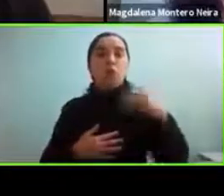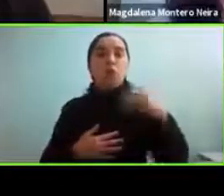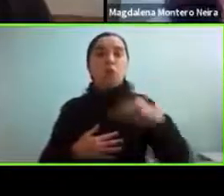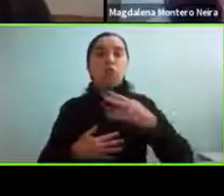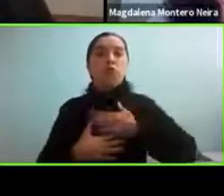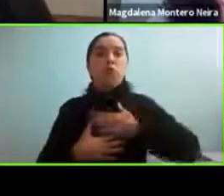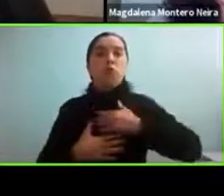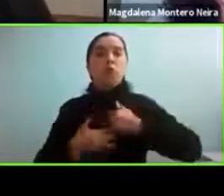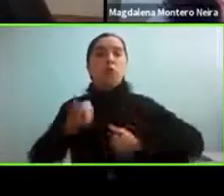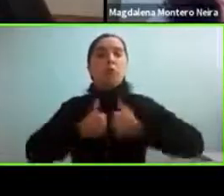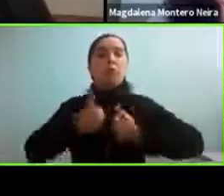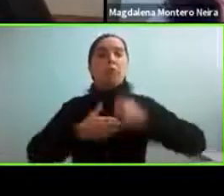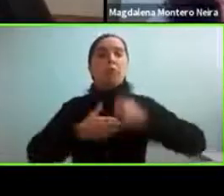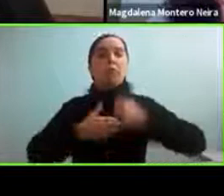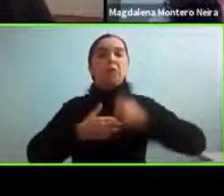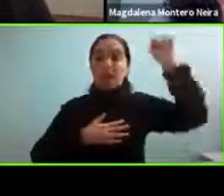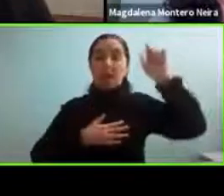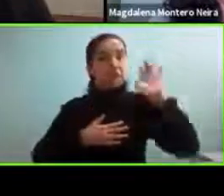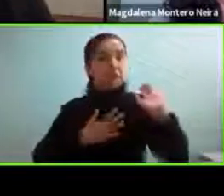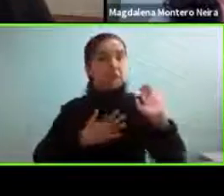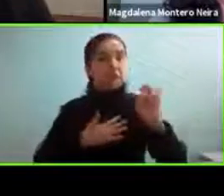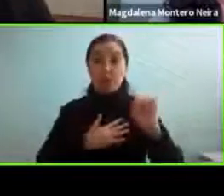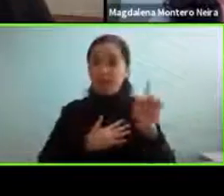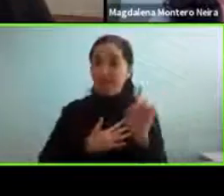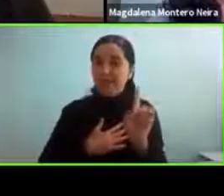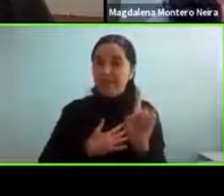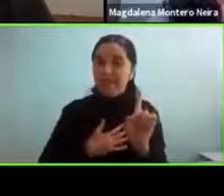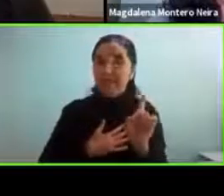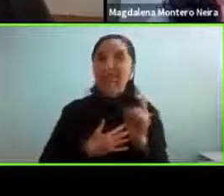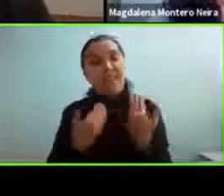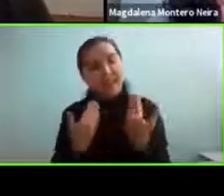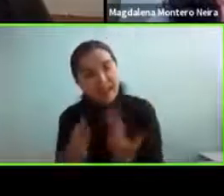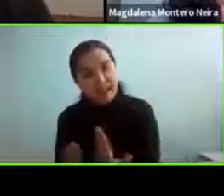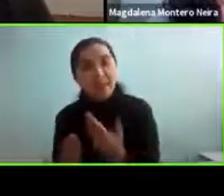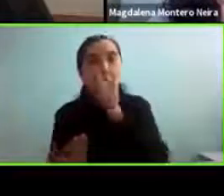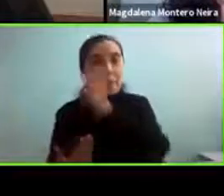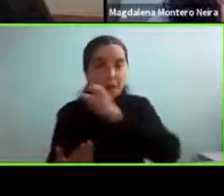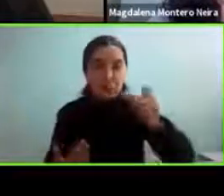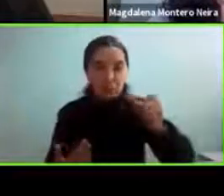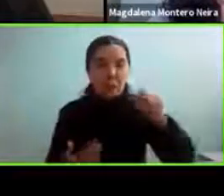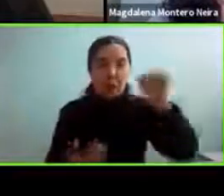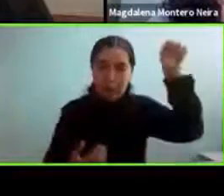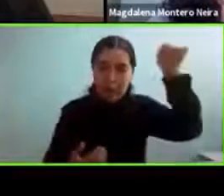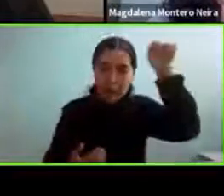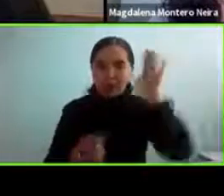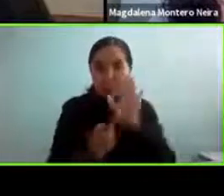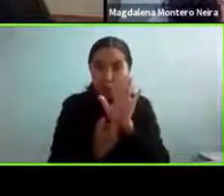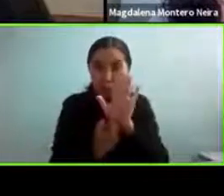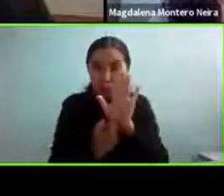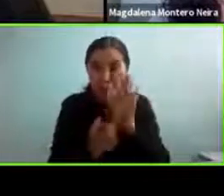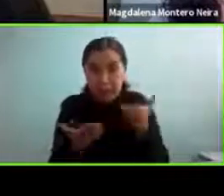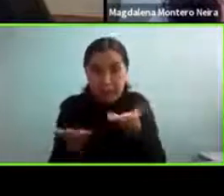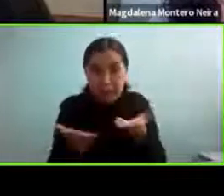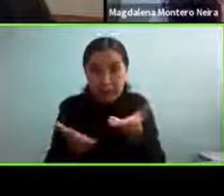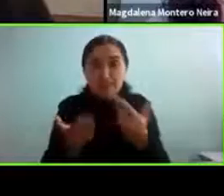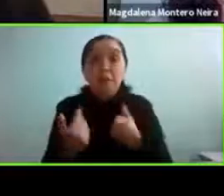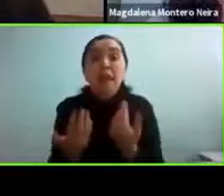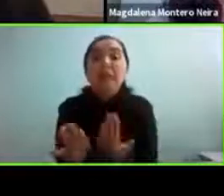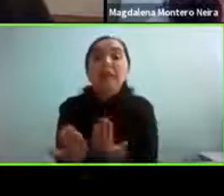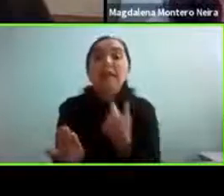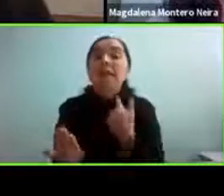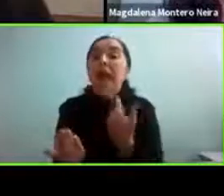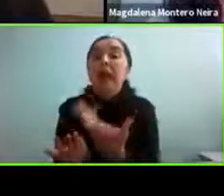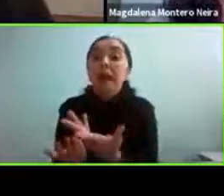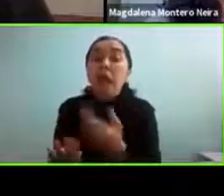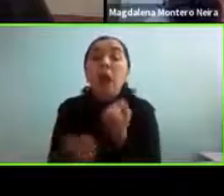profesionales y digamos o sea dejemos que las personas con autismo también nos muestren el camino o sea que es lo que necesitan cómo podemos